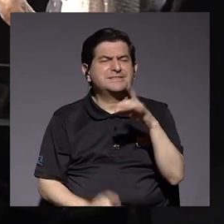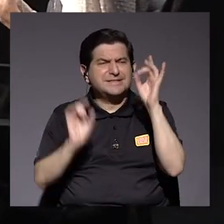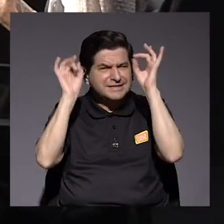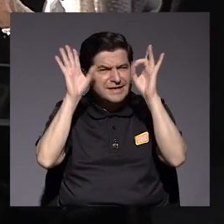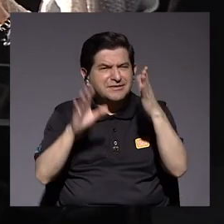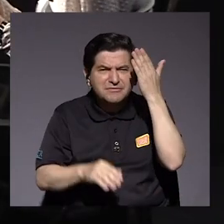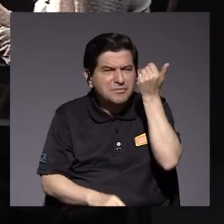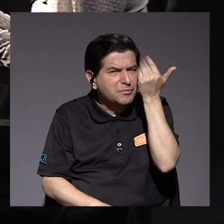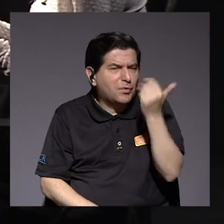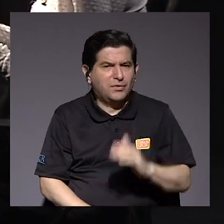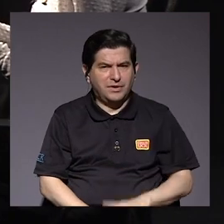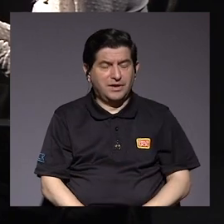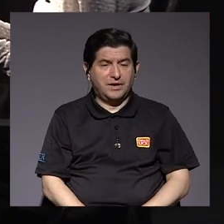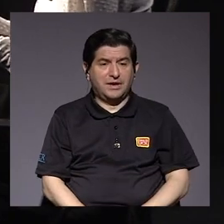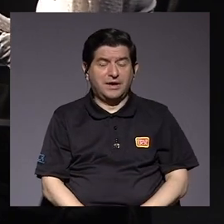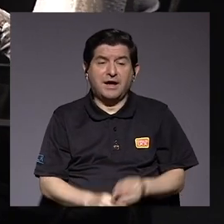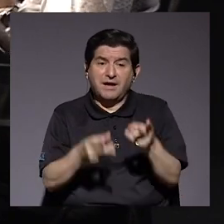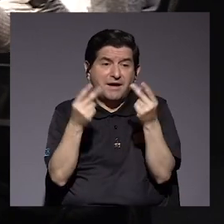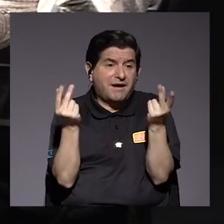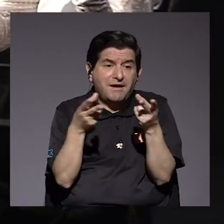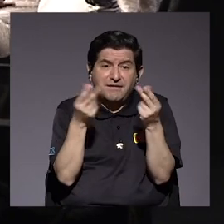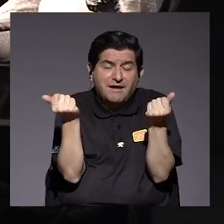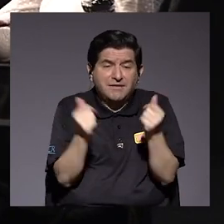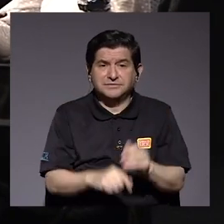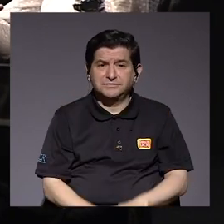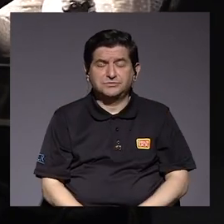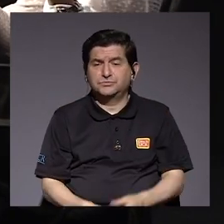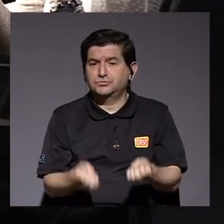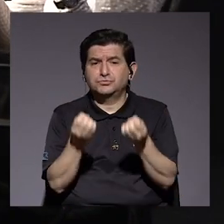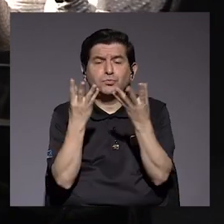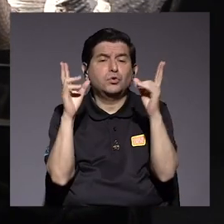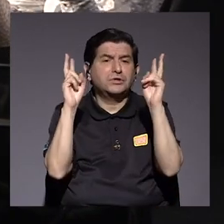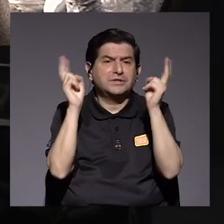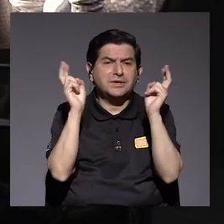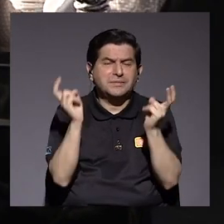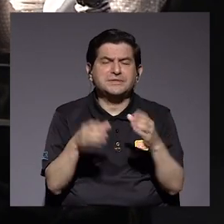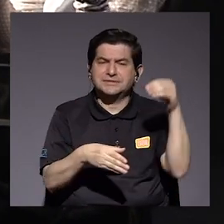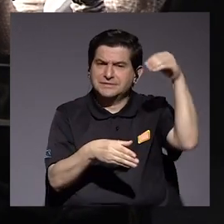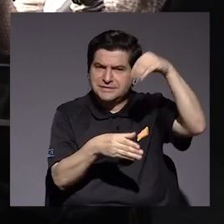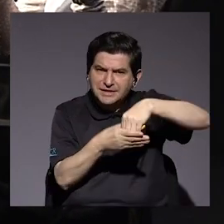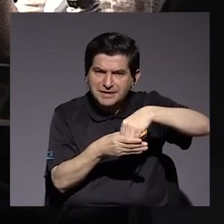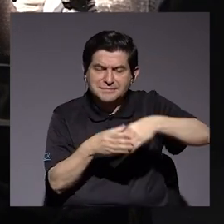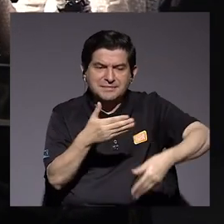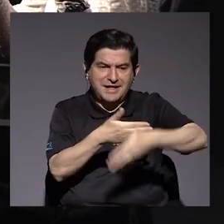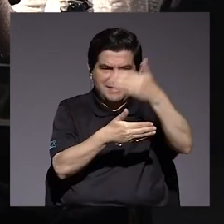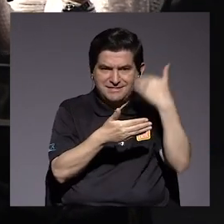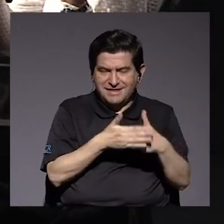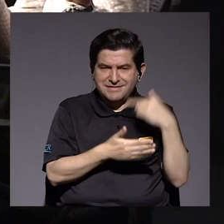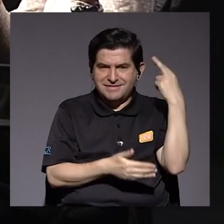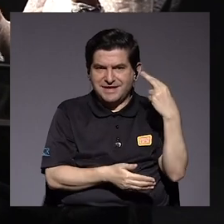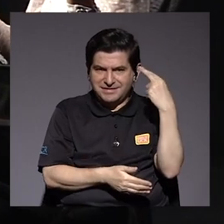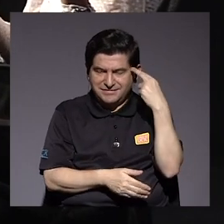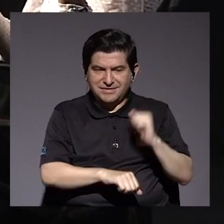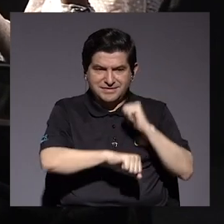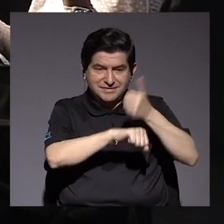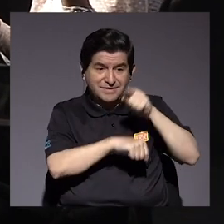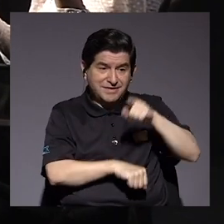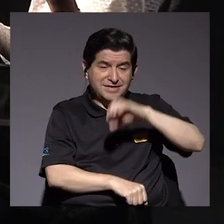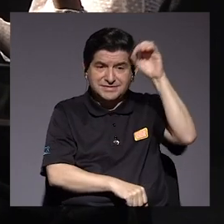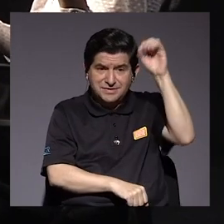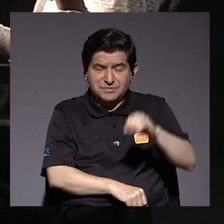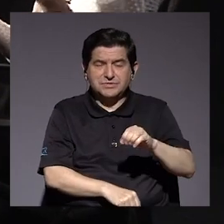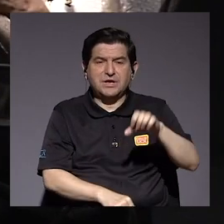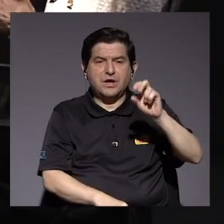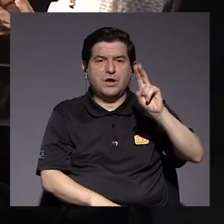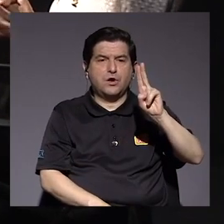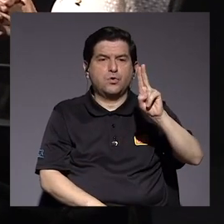a ver, ¿por qué un descaro total? Hay costos y hay un montón de temas involucrados detrás de la razón